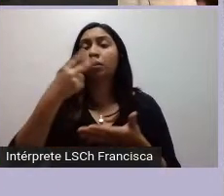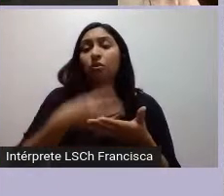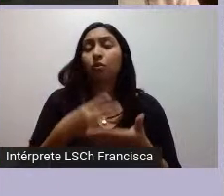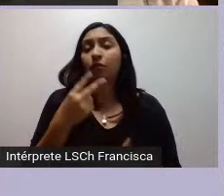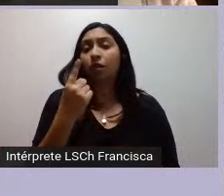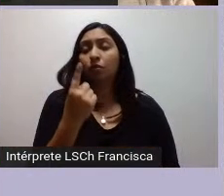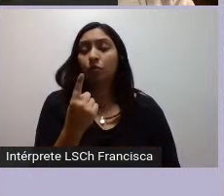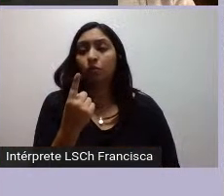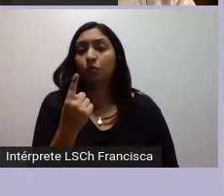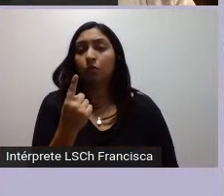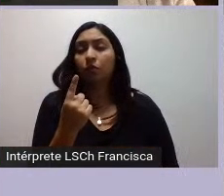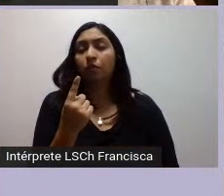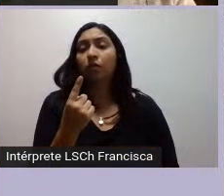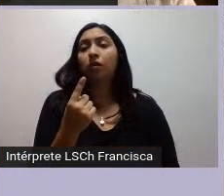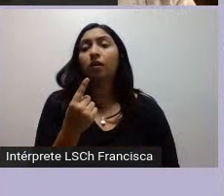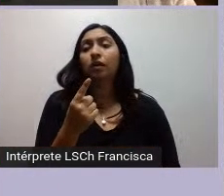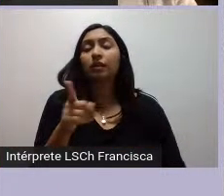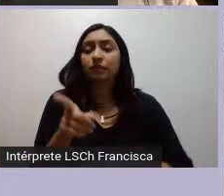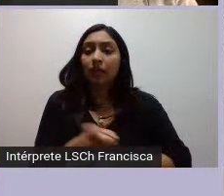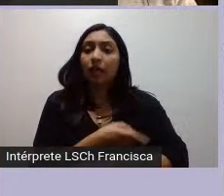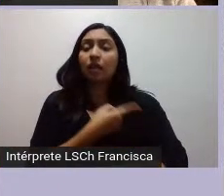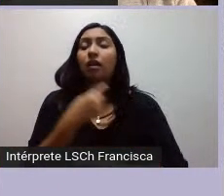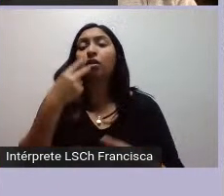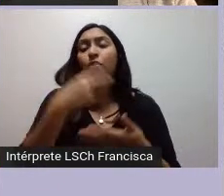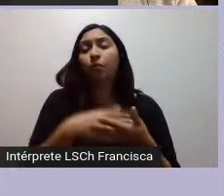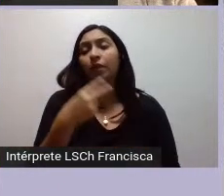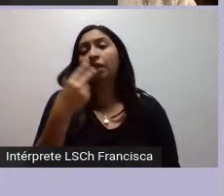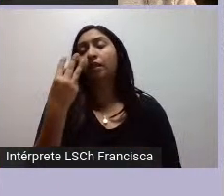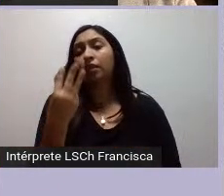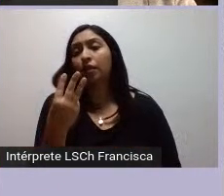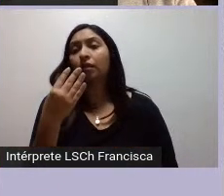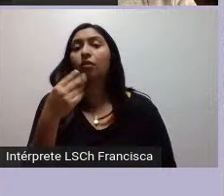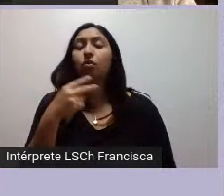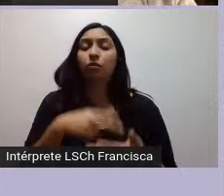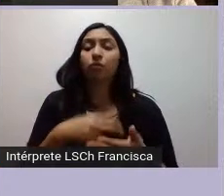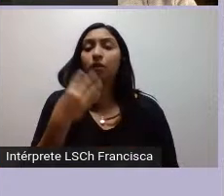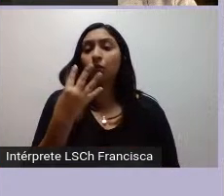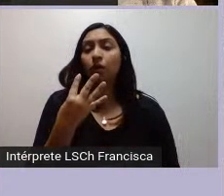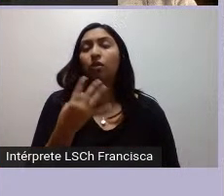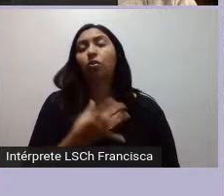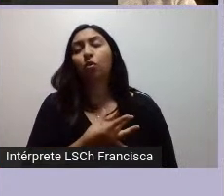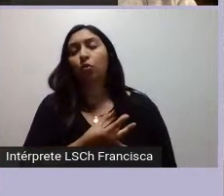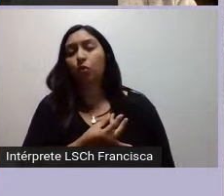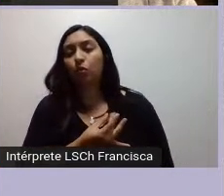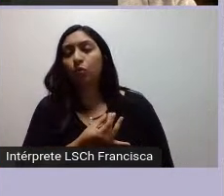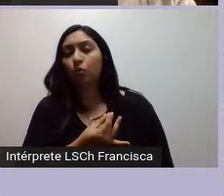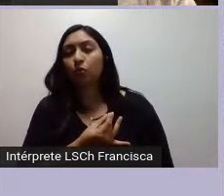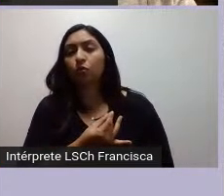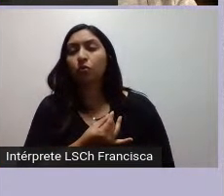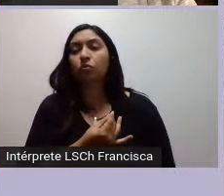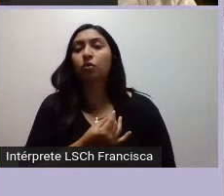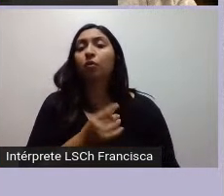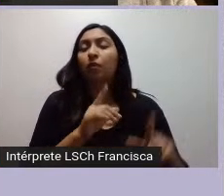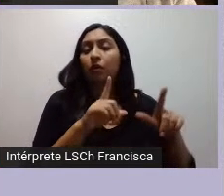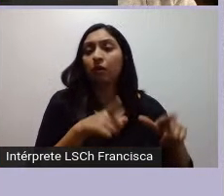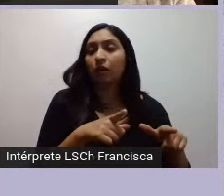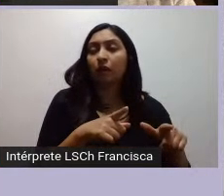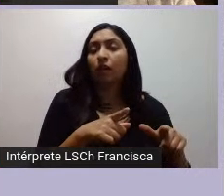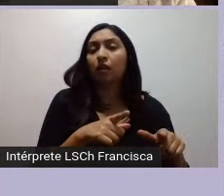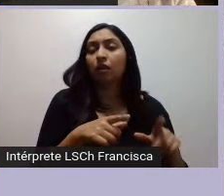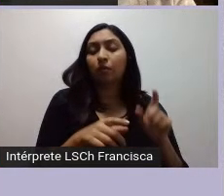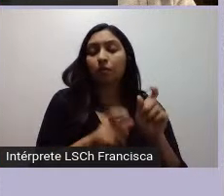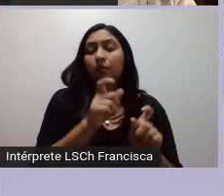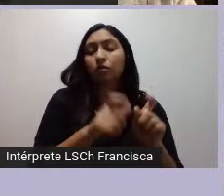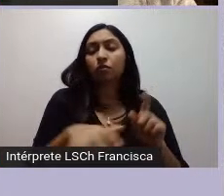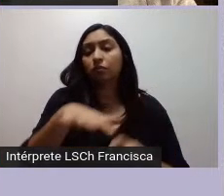prolonga hasta por lo menos el 2003 2004 y que fue muy doloroso para un sector popular argentino que lo recuerda no